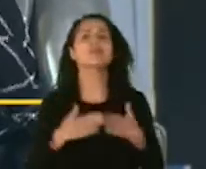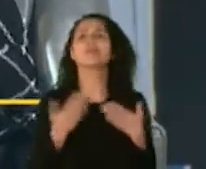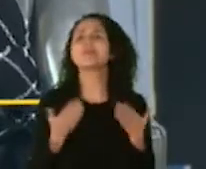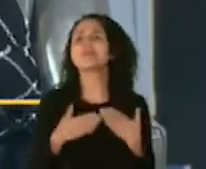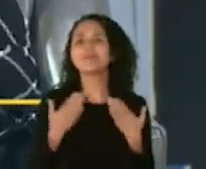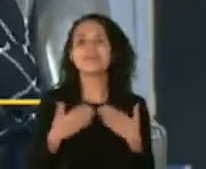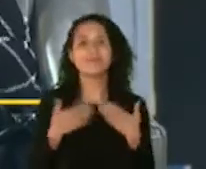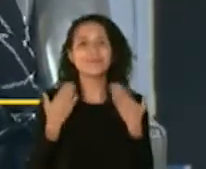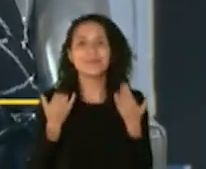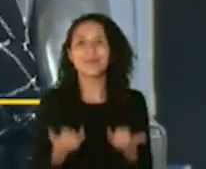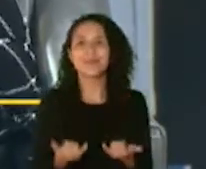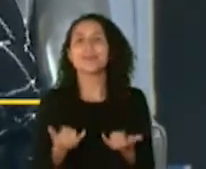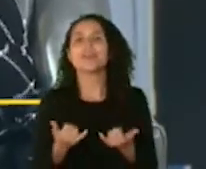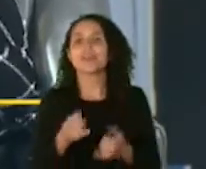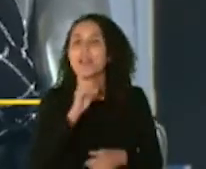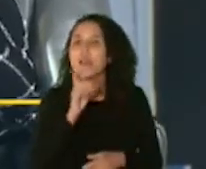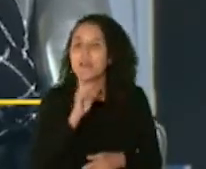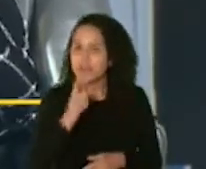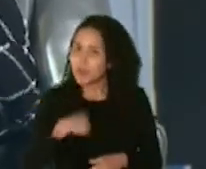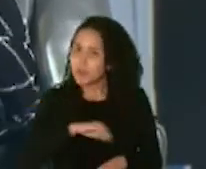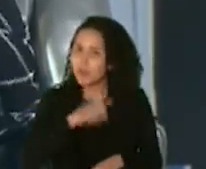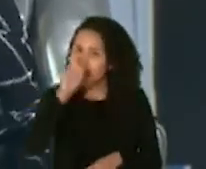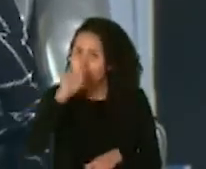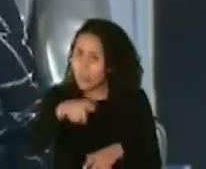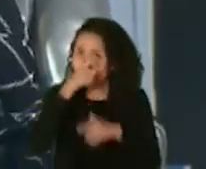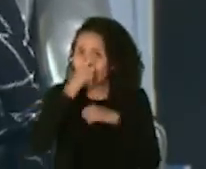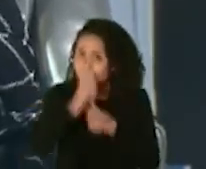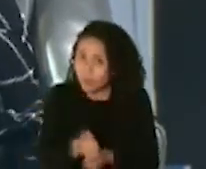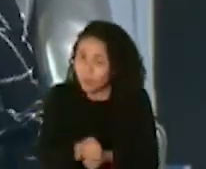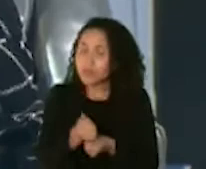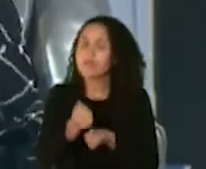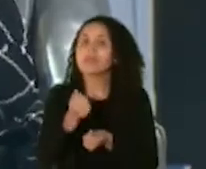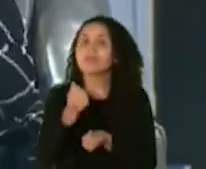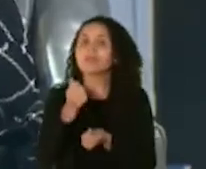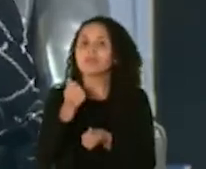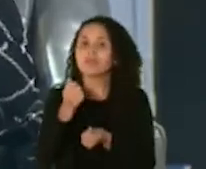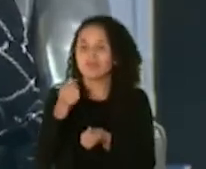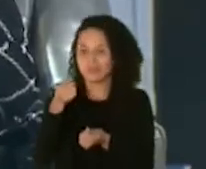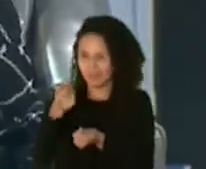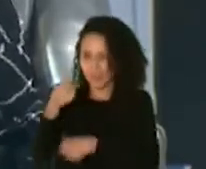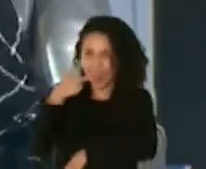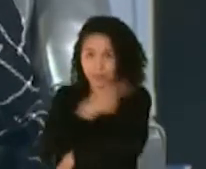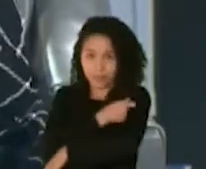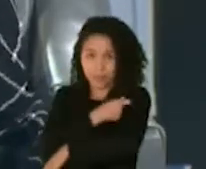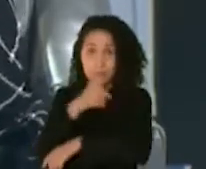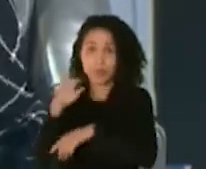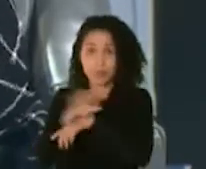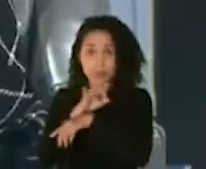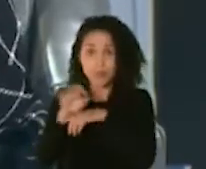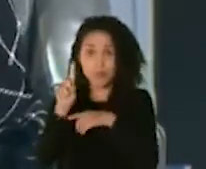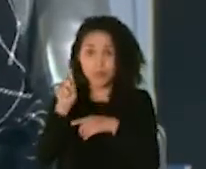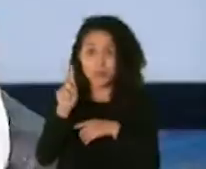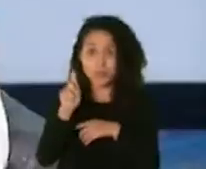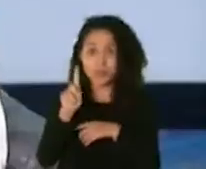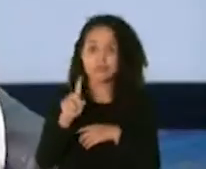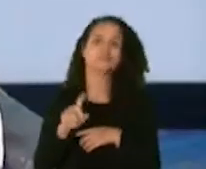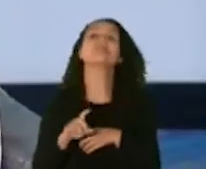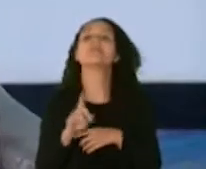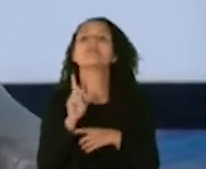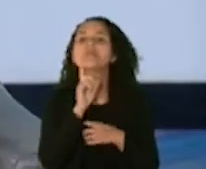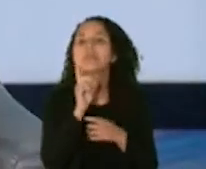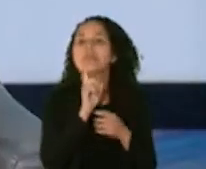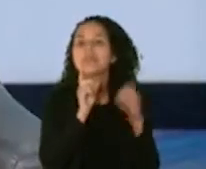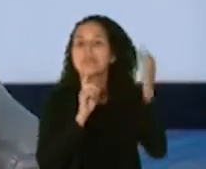realmente debemos confiar en la seguridad de esta vacuna definitivamente la